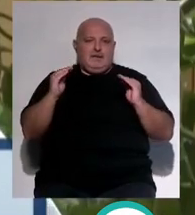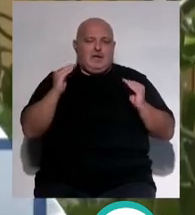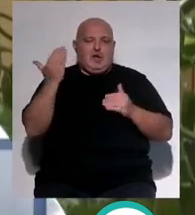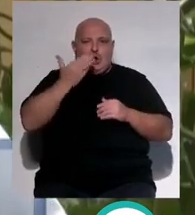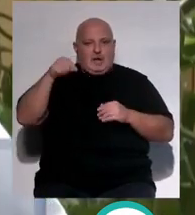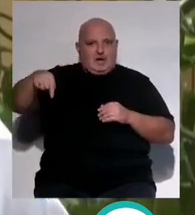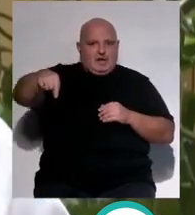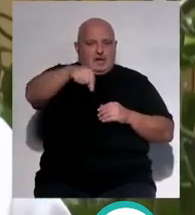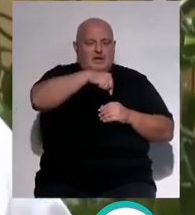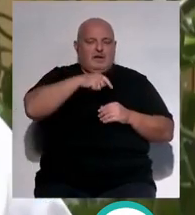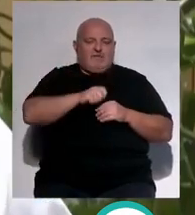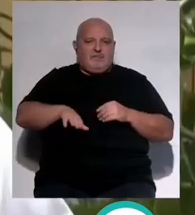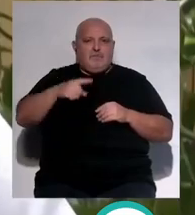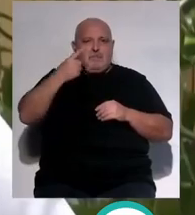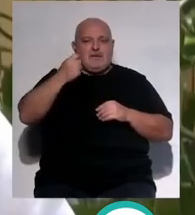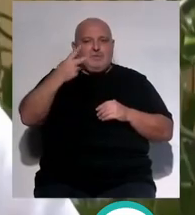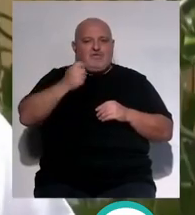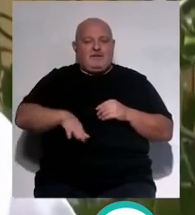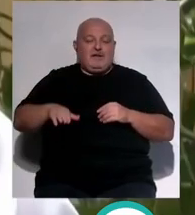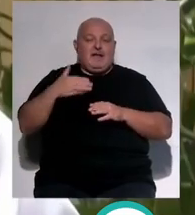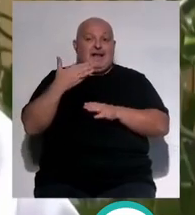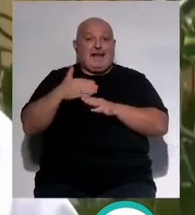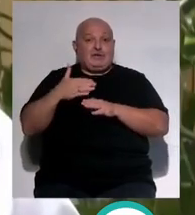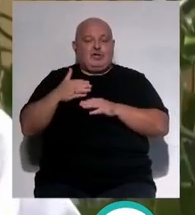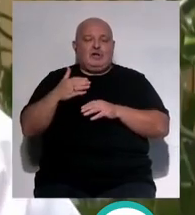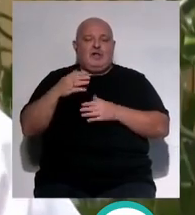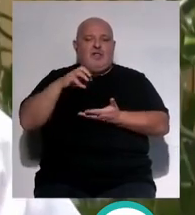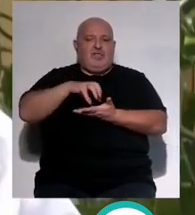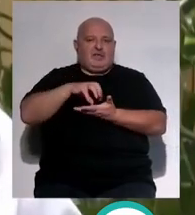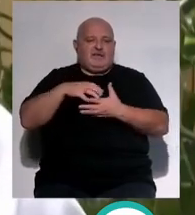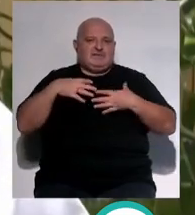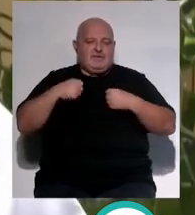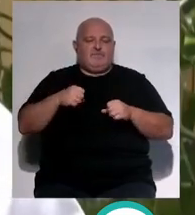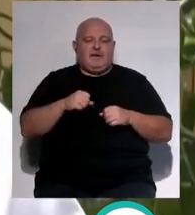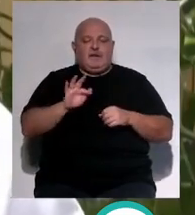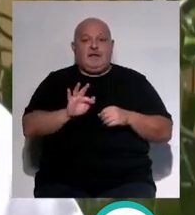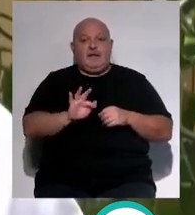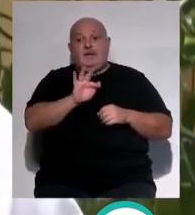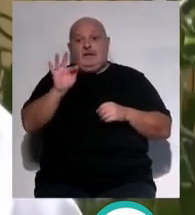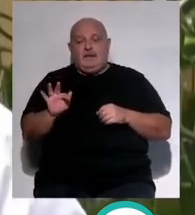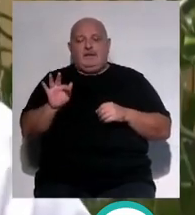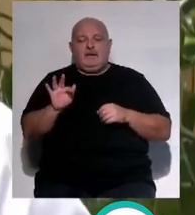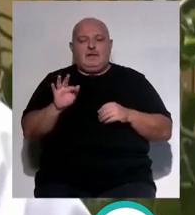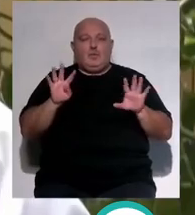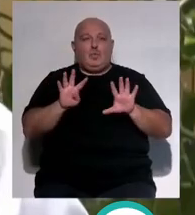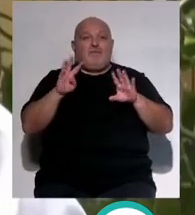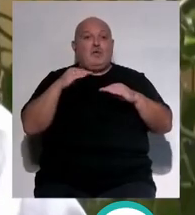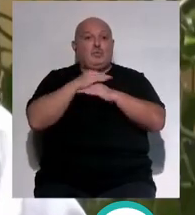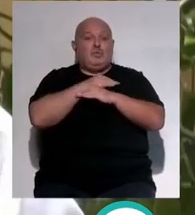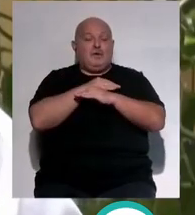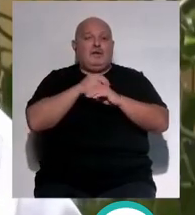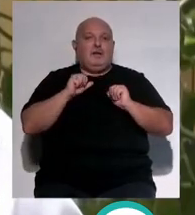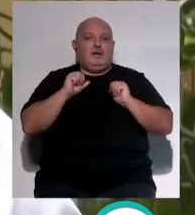los colegios a los primeros de infantil, segundos de infantil y en el resto pues en los centros de salud después el día 9 de octubre